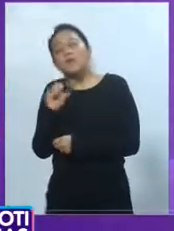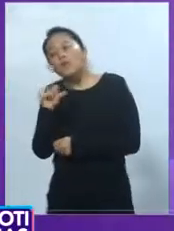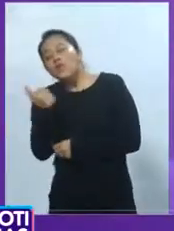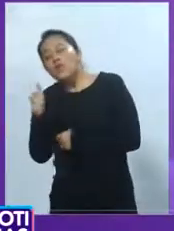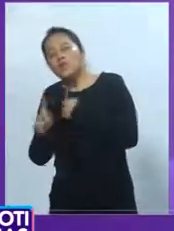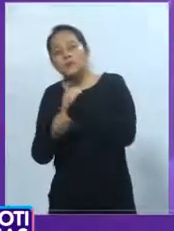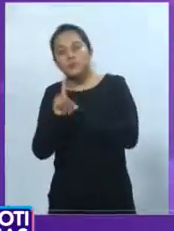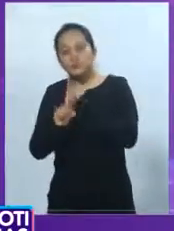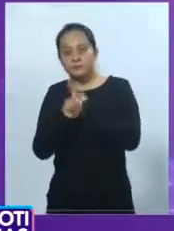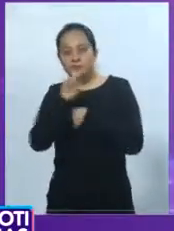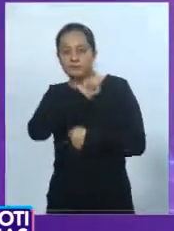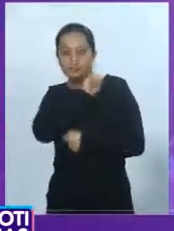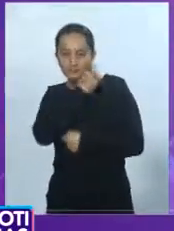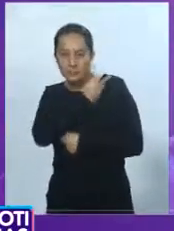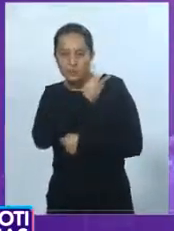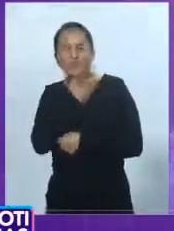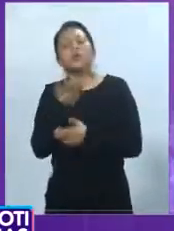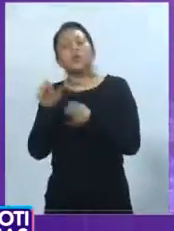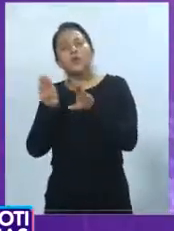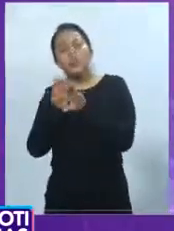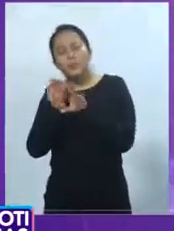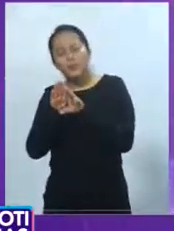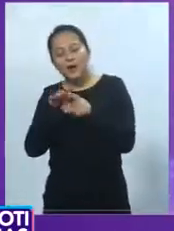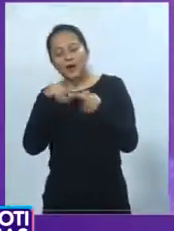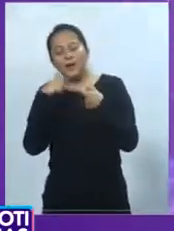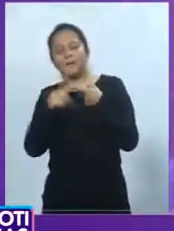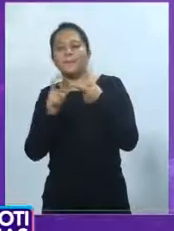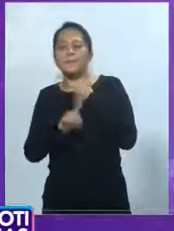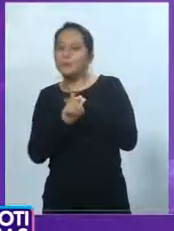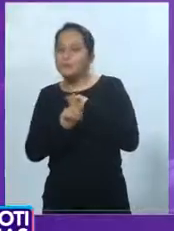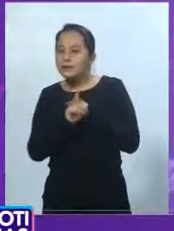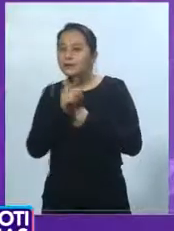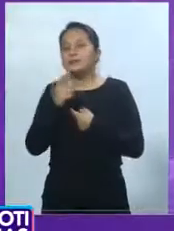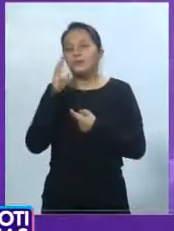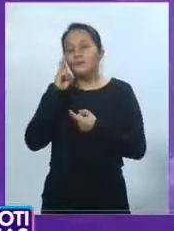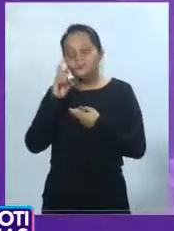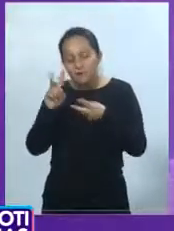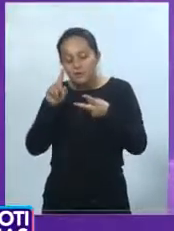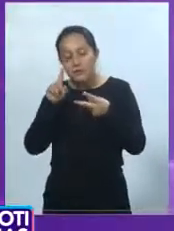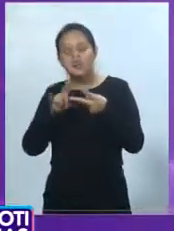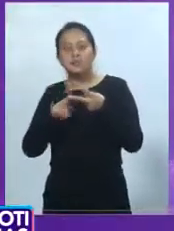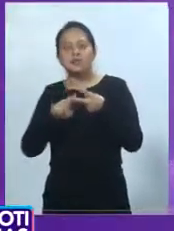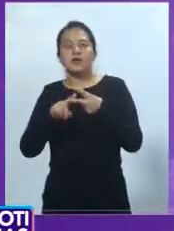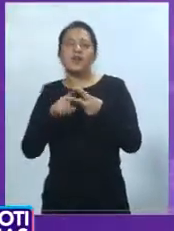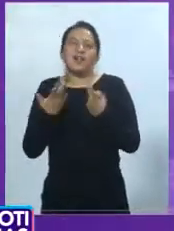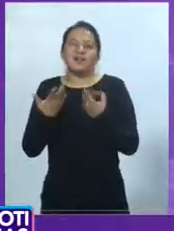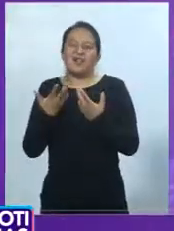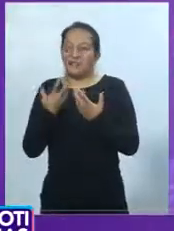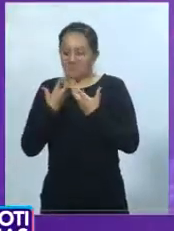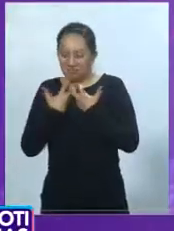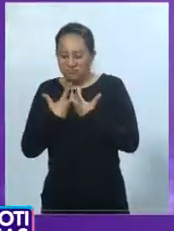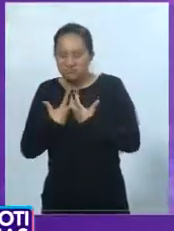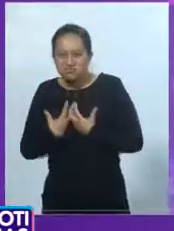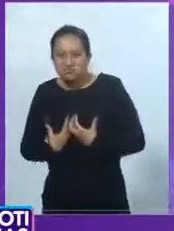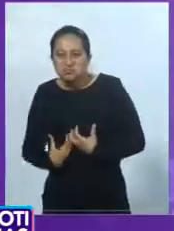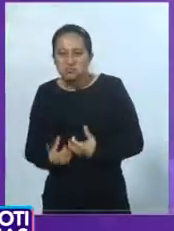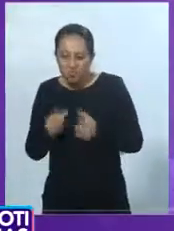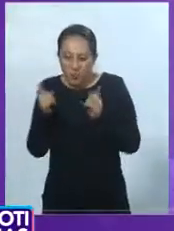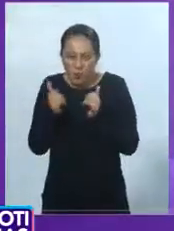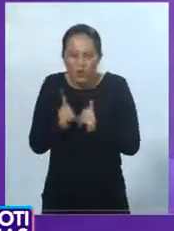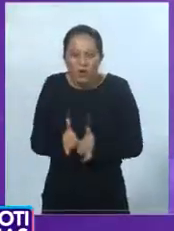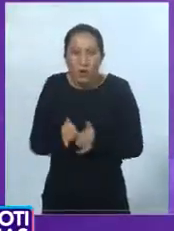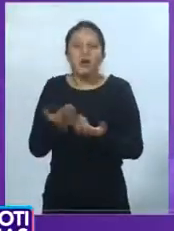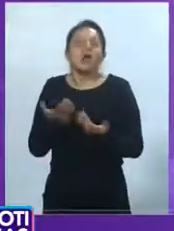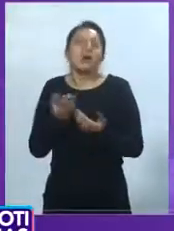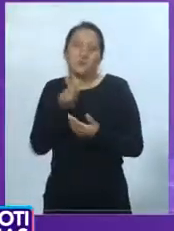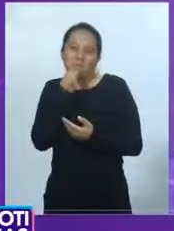es que los padres de familia y los maestros sean capacitados por el personal médico y trabajar en conjunto con las dos secretarías de